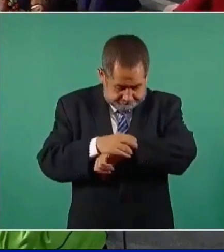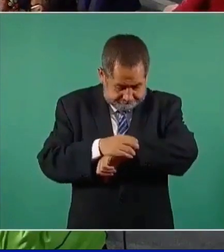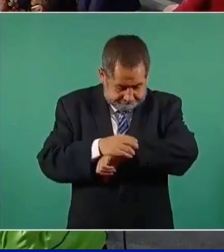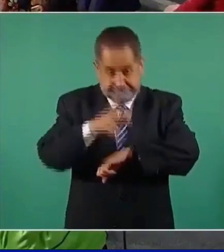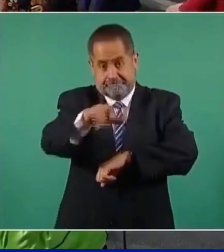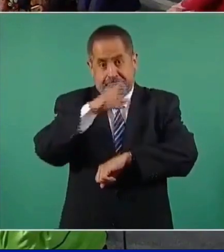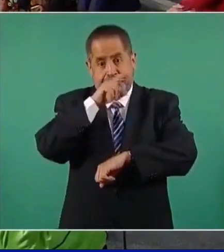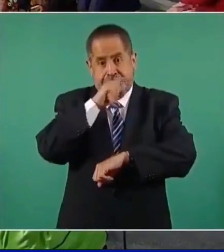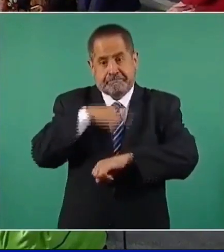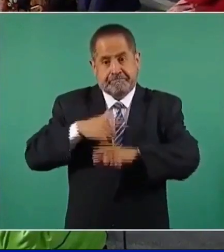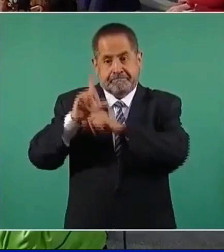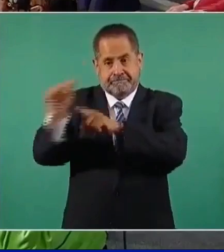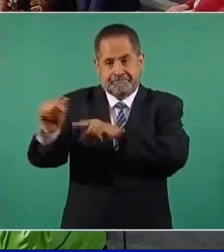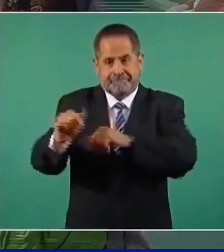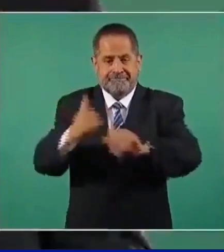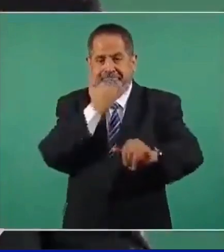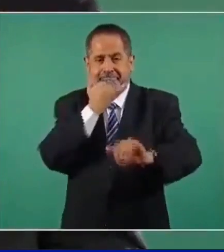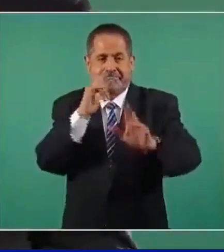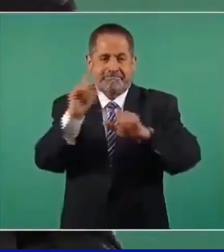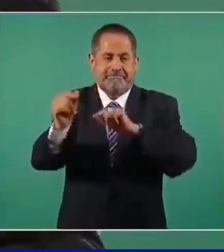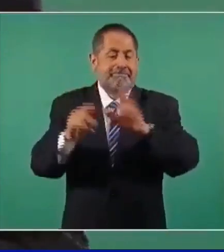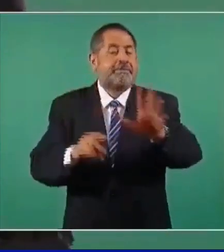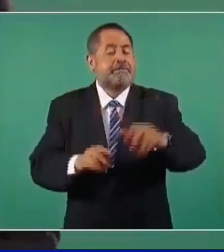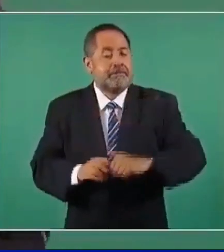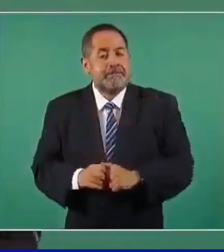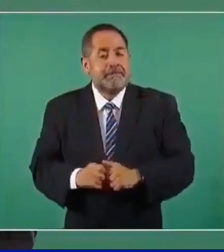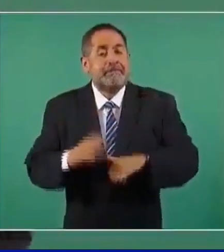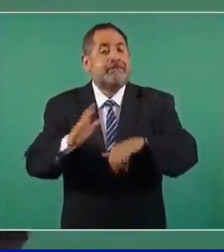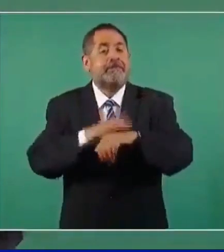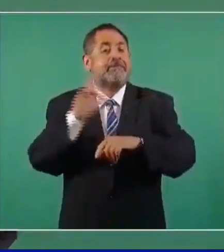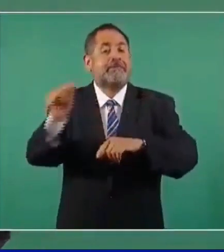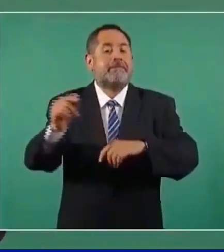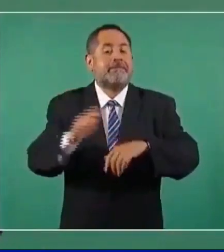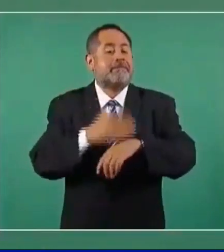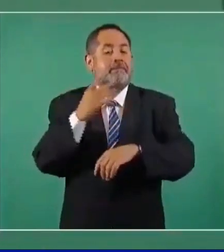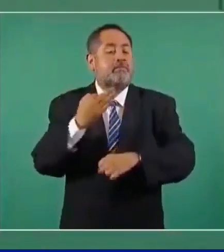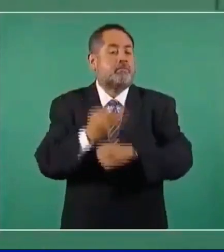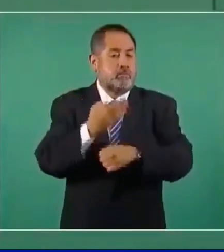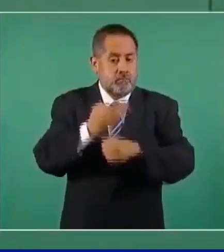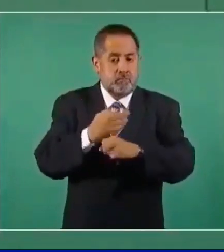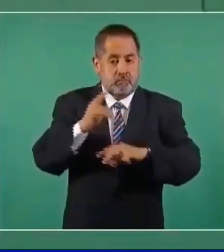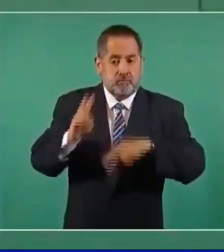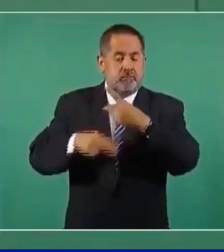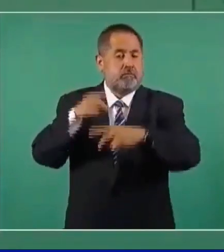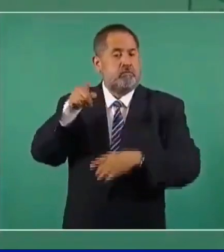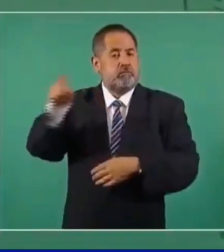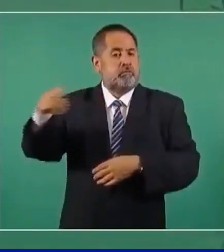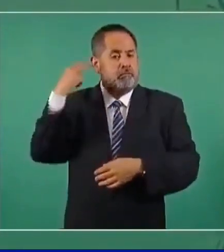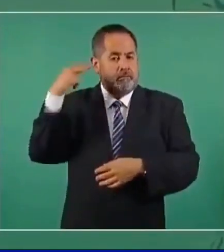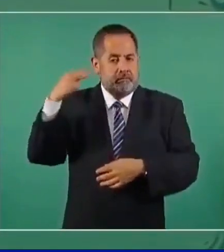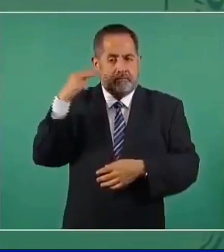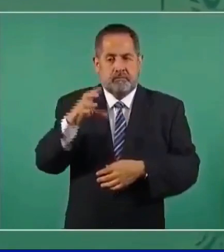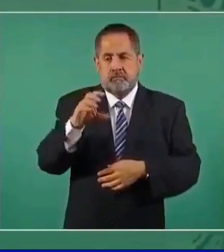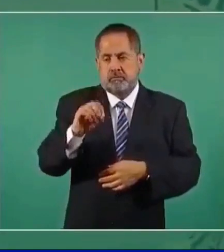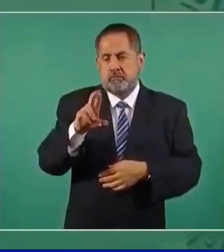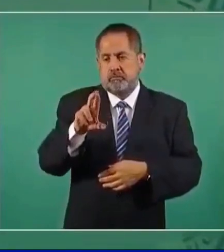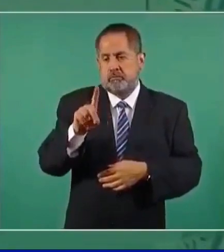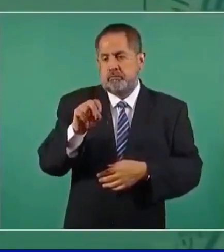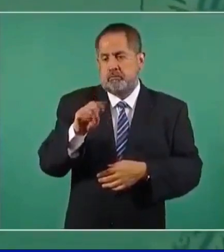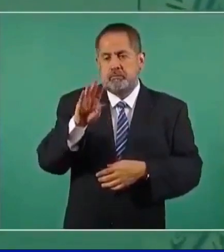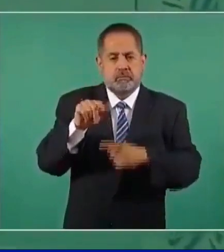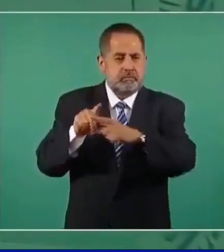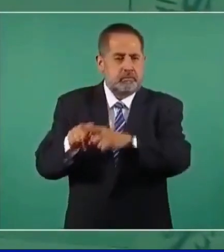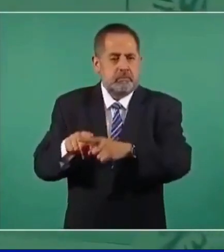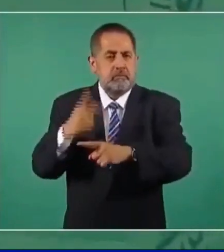porque hoy vamos a Córdoba, son